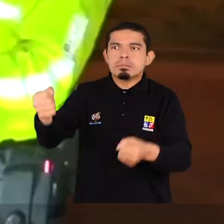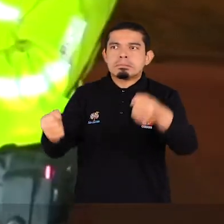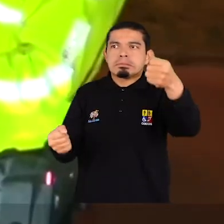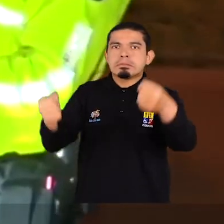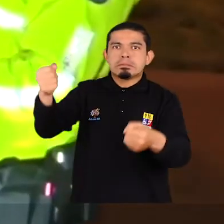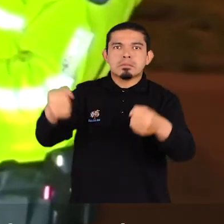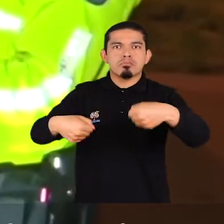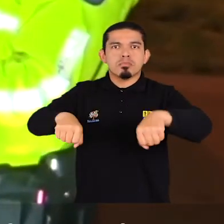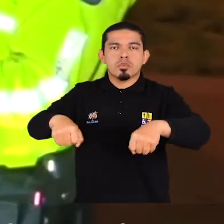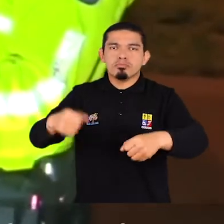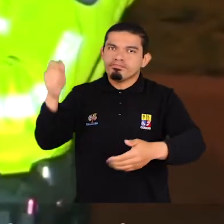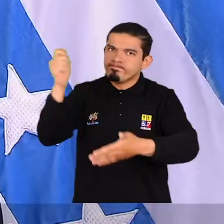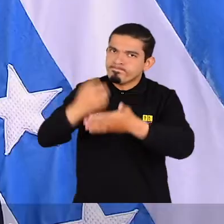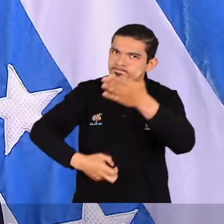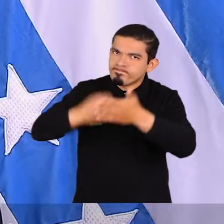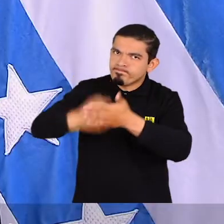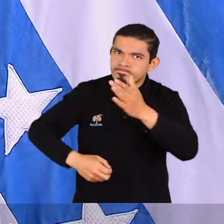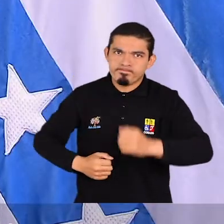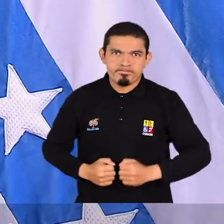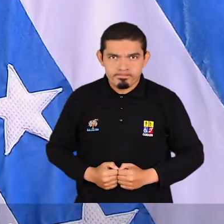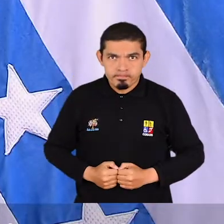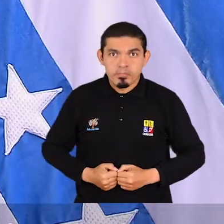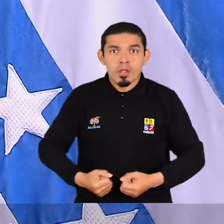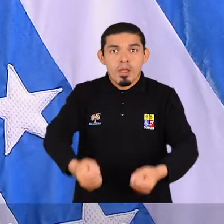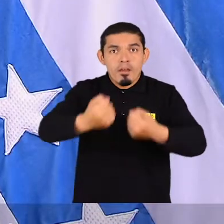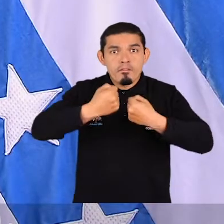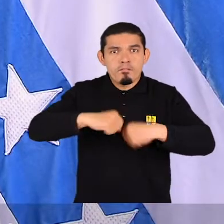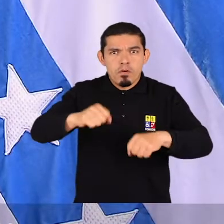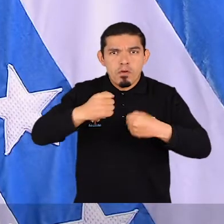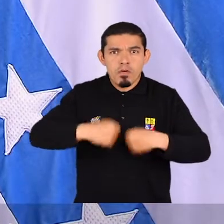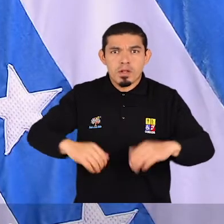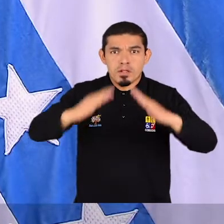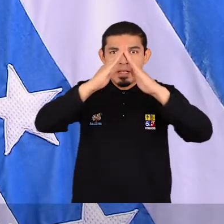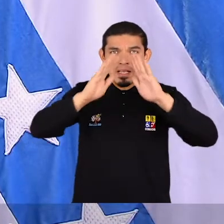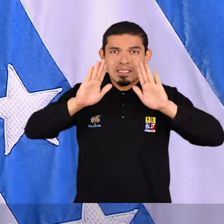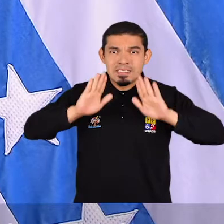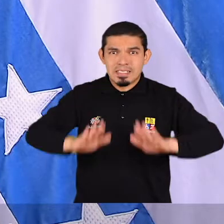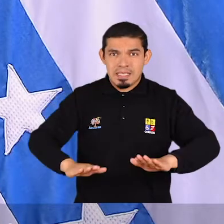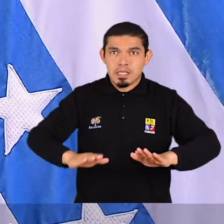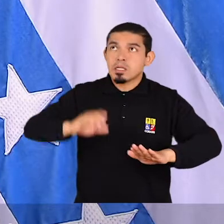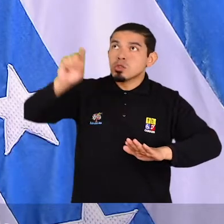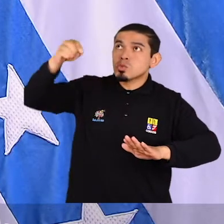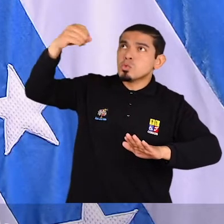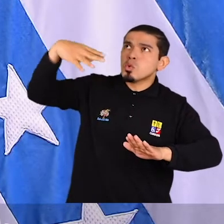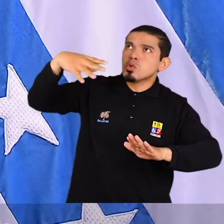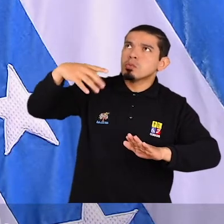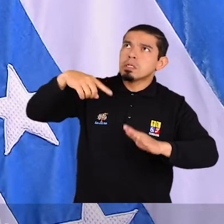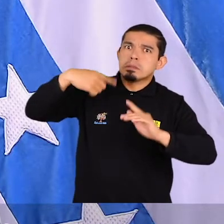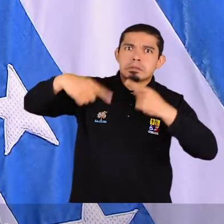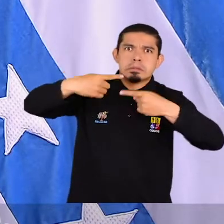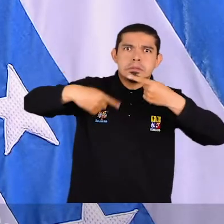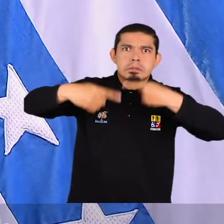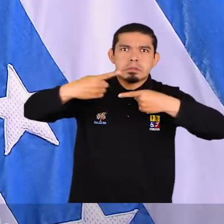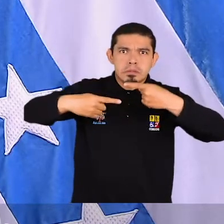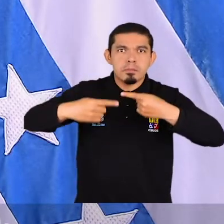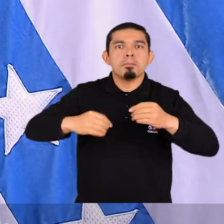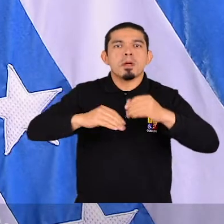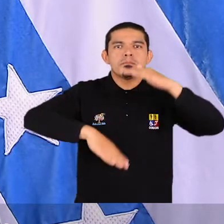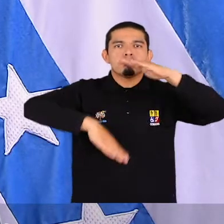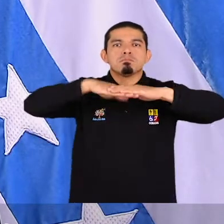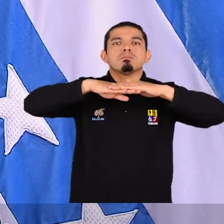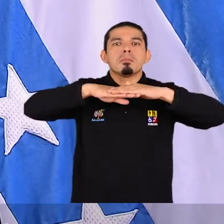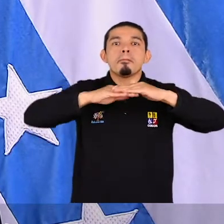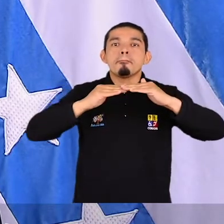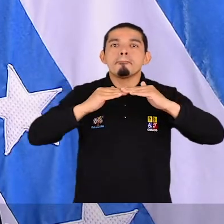autos y motos. Somos conscientes de que el esfuerzo de quedarse en casa eleva el consumo de luz en los hogares. Por eso hemos incrementado el techo de